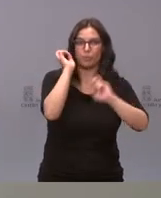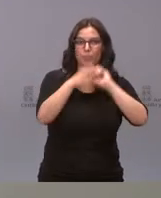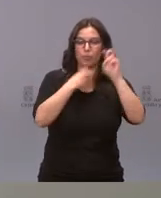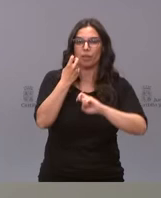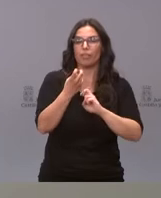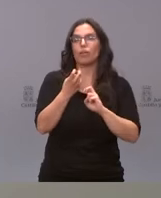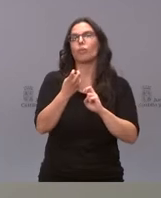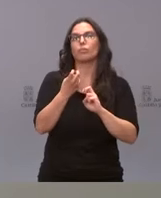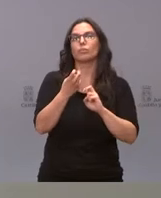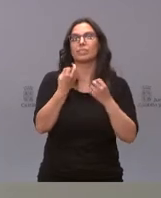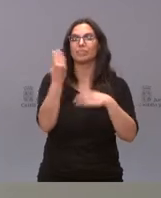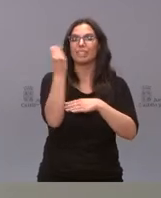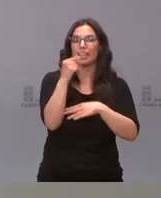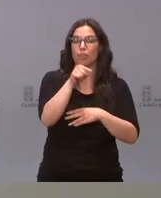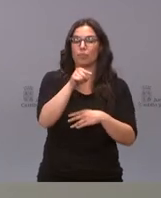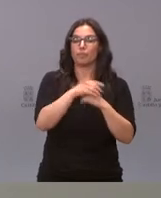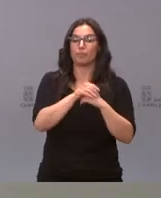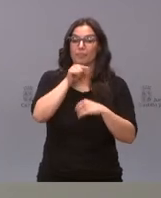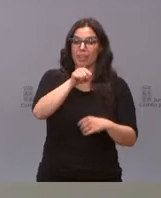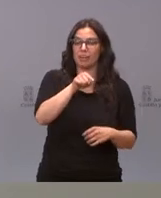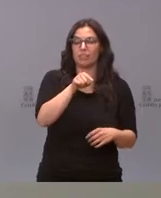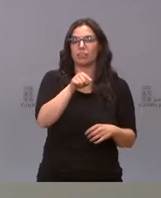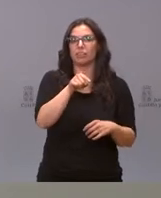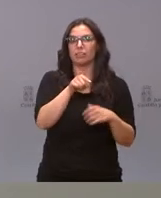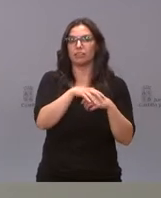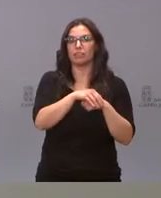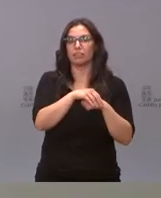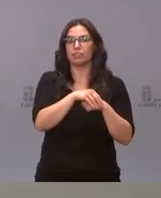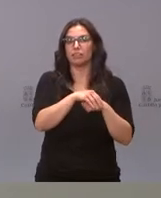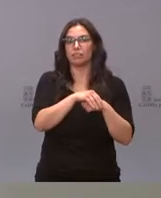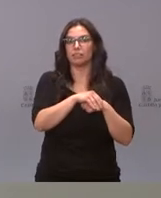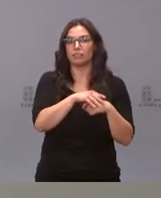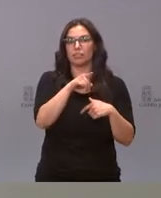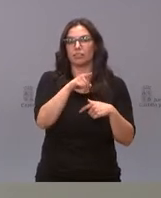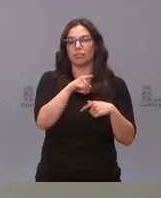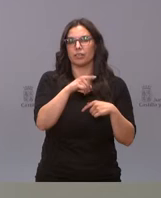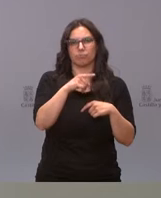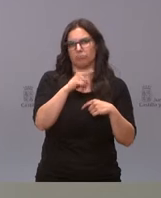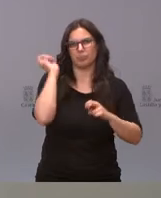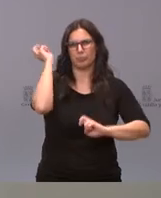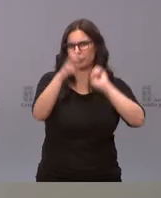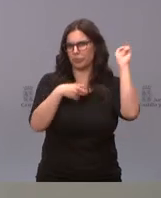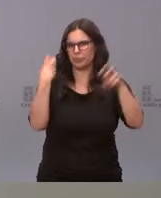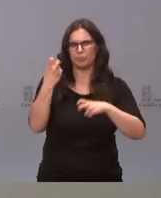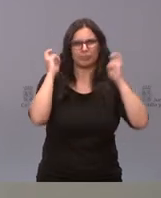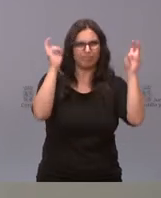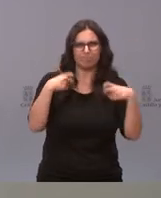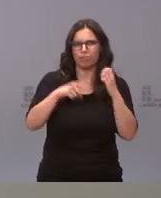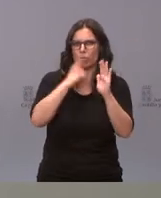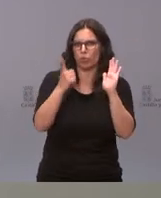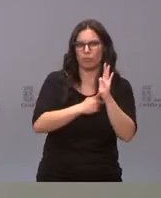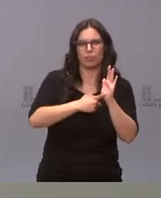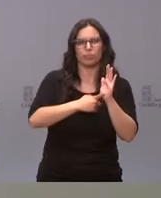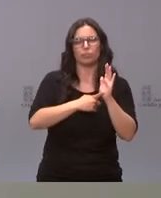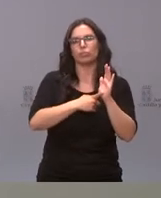de una estación que va a tener un aspecto absolutamente nuevo, es una reforma integral de todos los aspectos de la estación